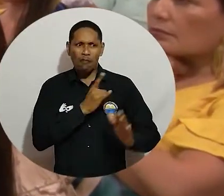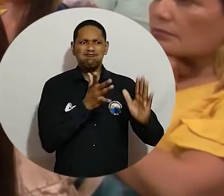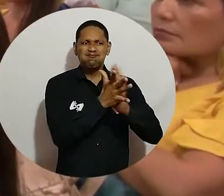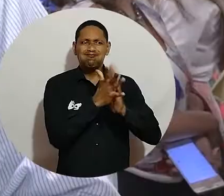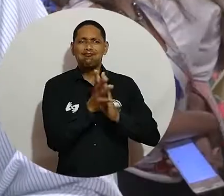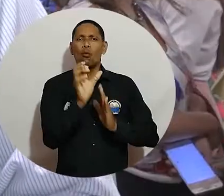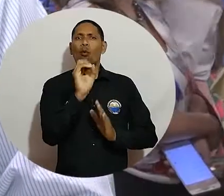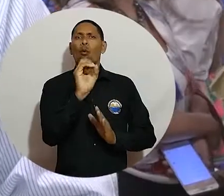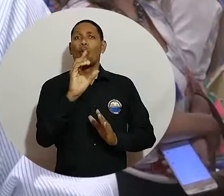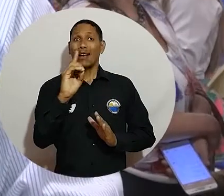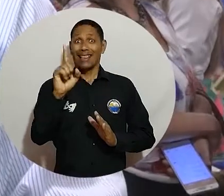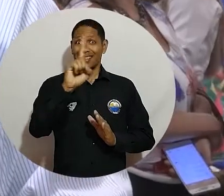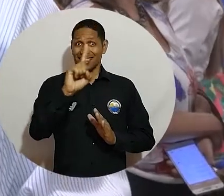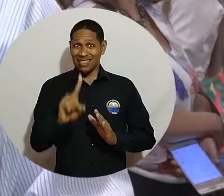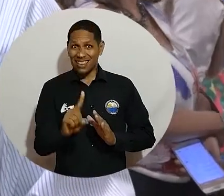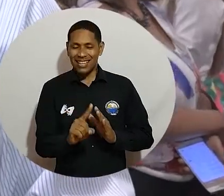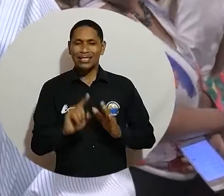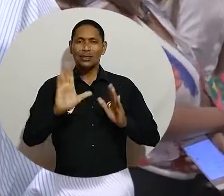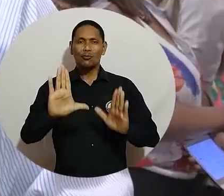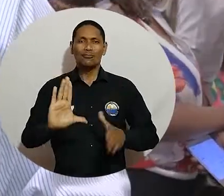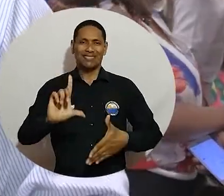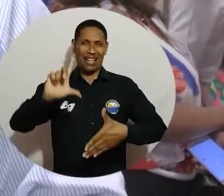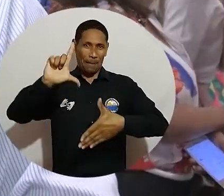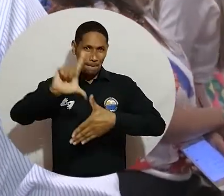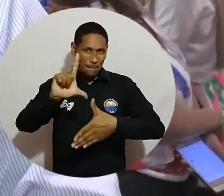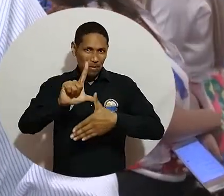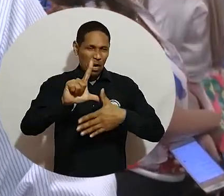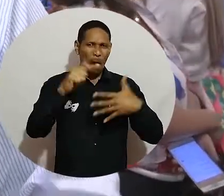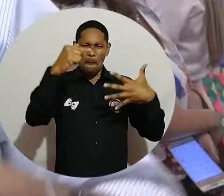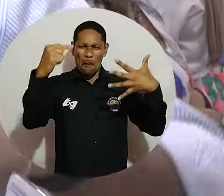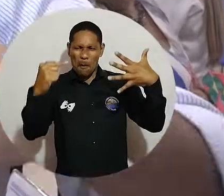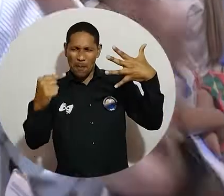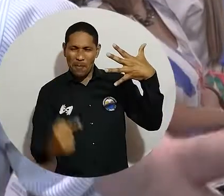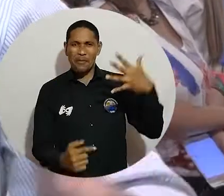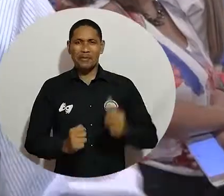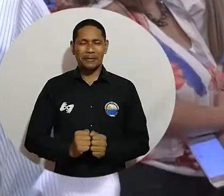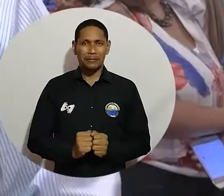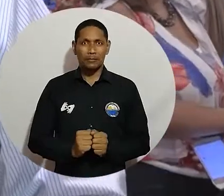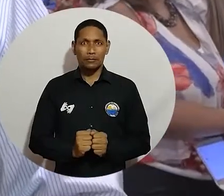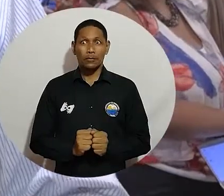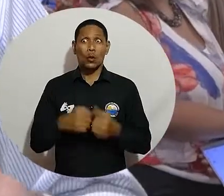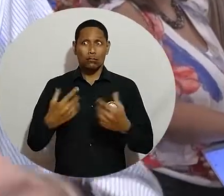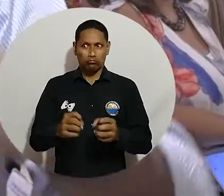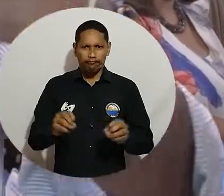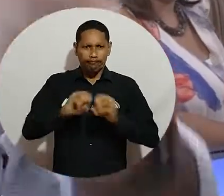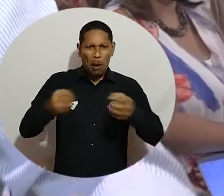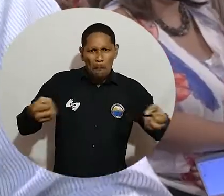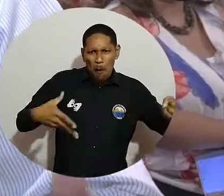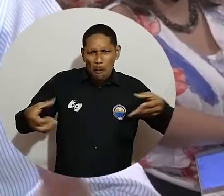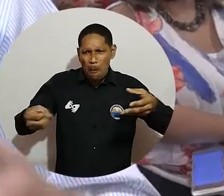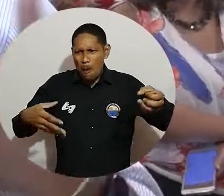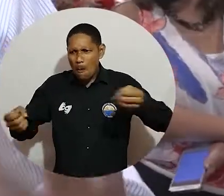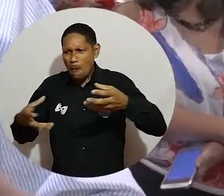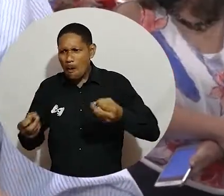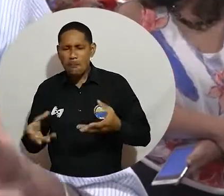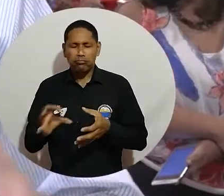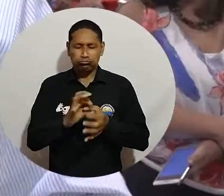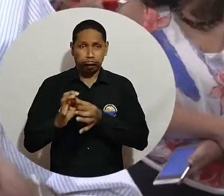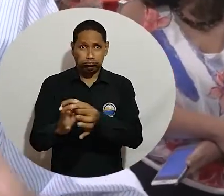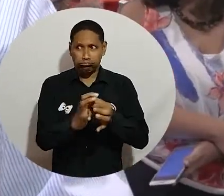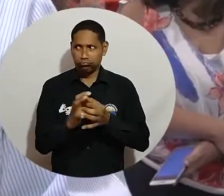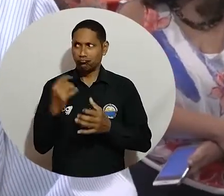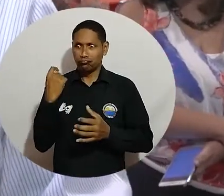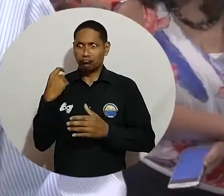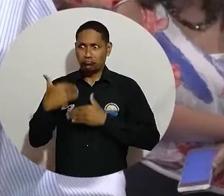a mitad de camino. Mostrar el papel de CAF, cómo está ayudando a esa realización en toda América Latina y el llamado a la sociedad de que todos nos